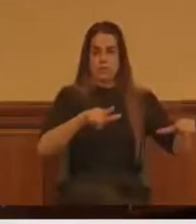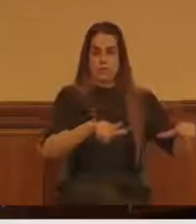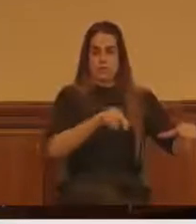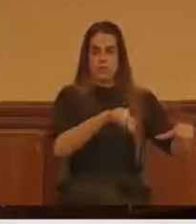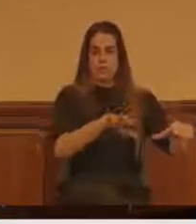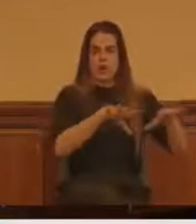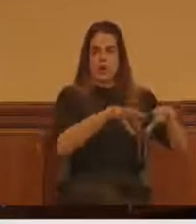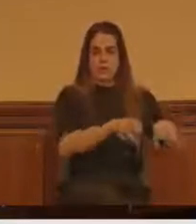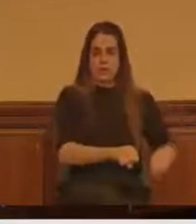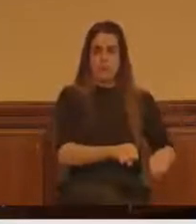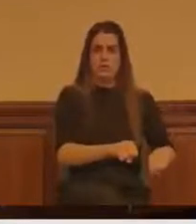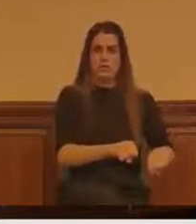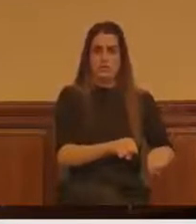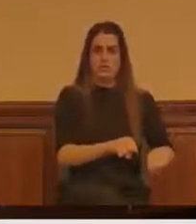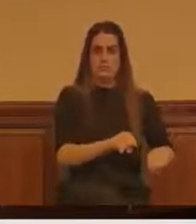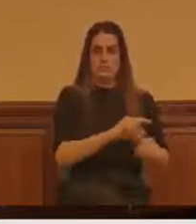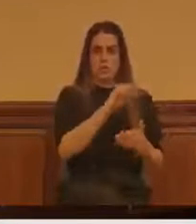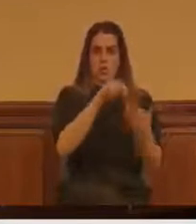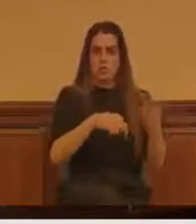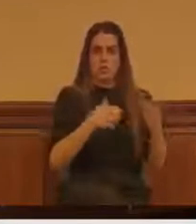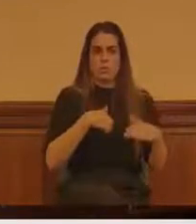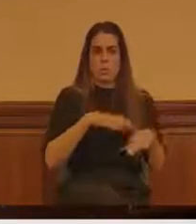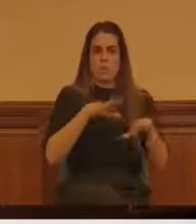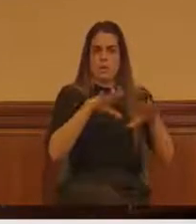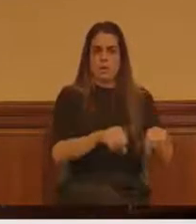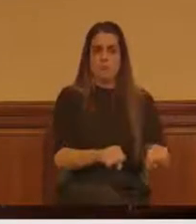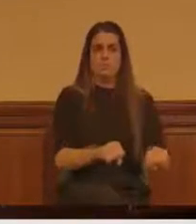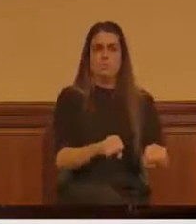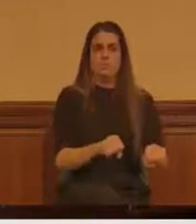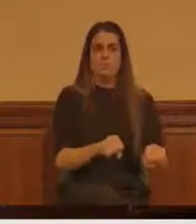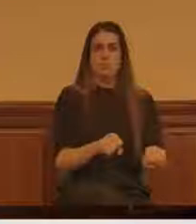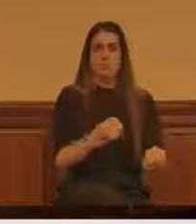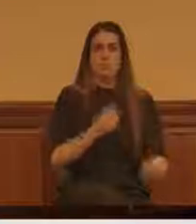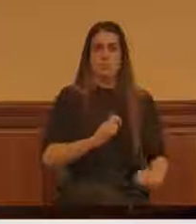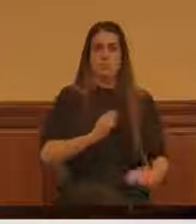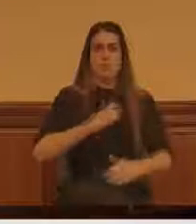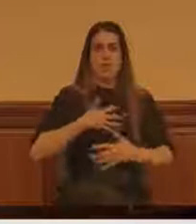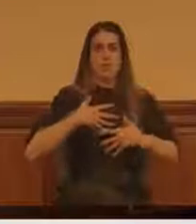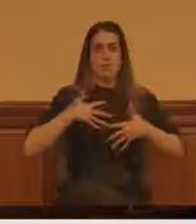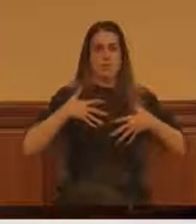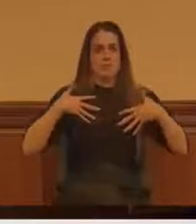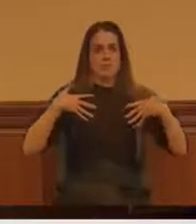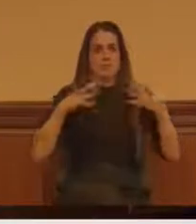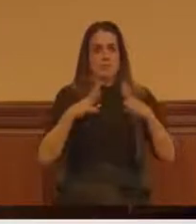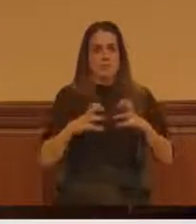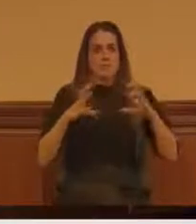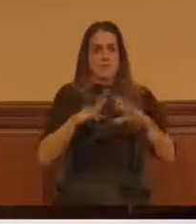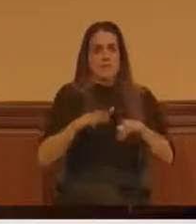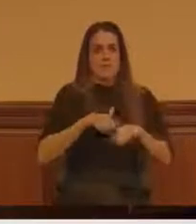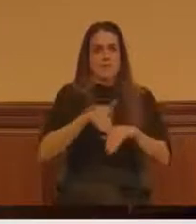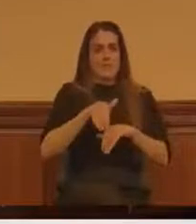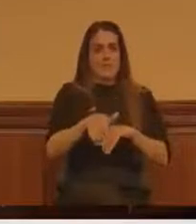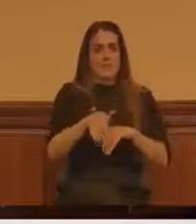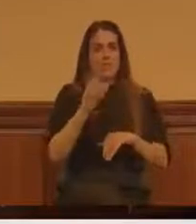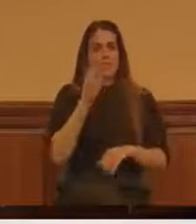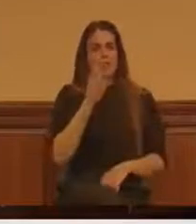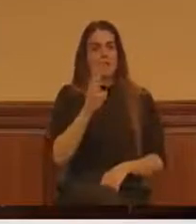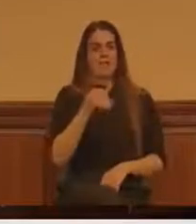la verdad es que, bueno, pues nos ilusionó mucho que se mirara